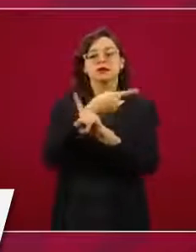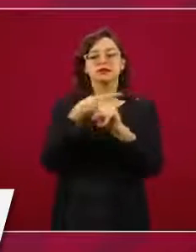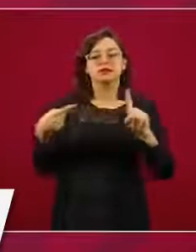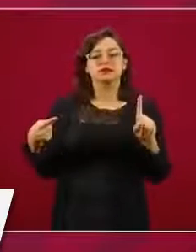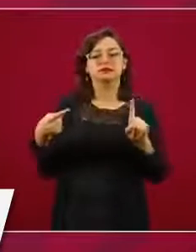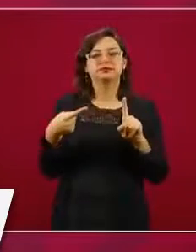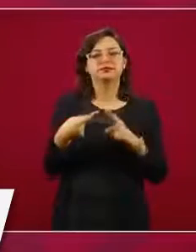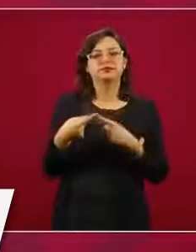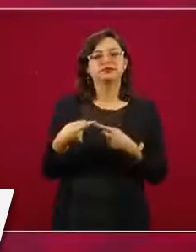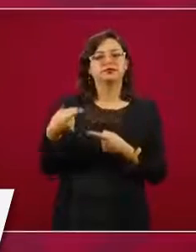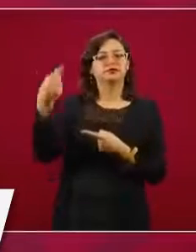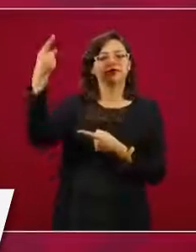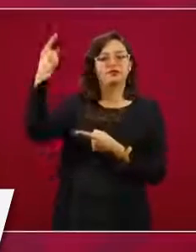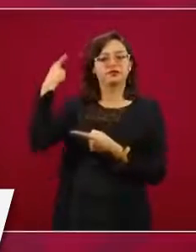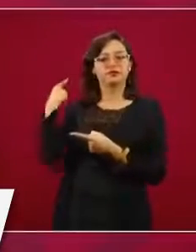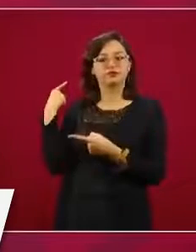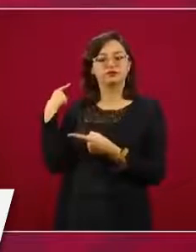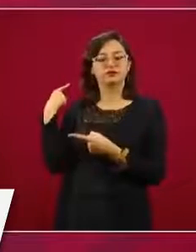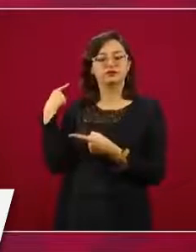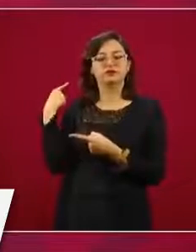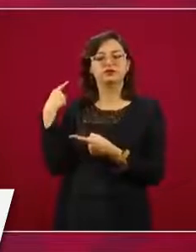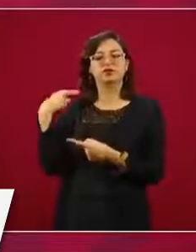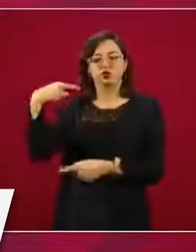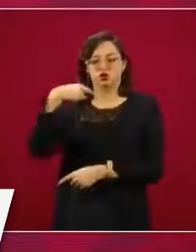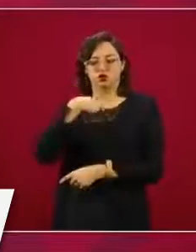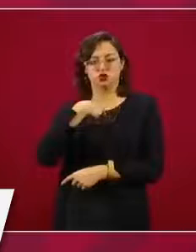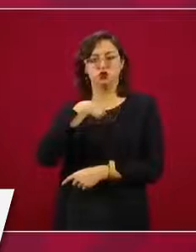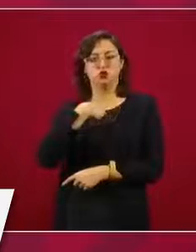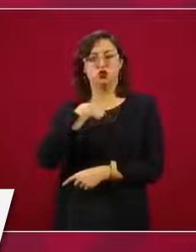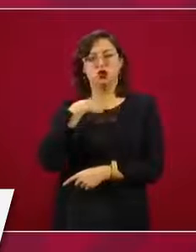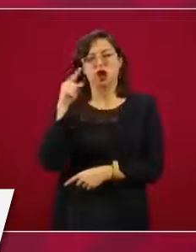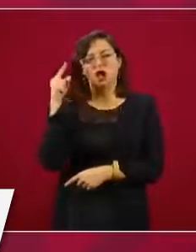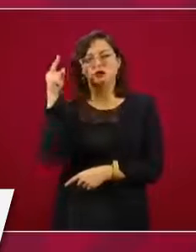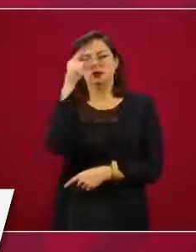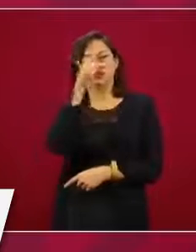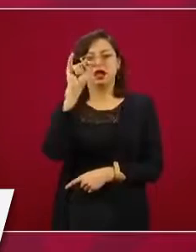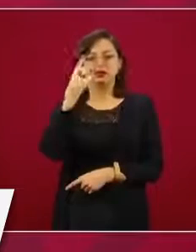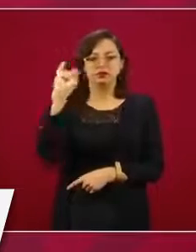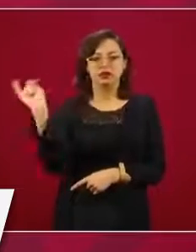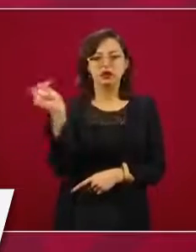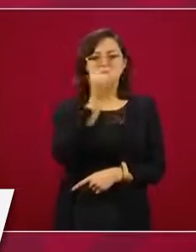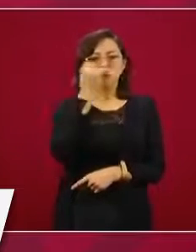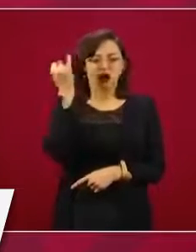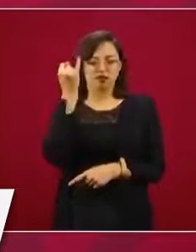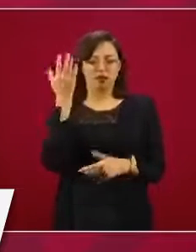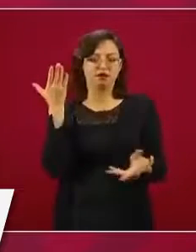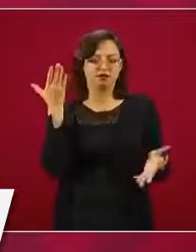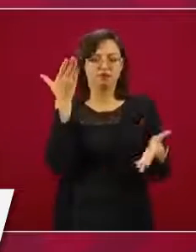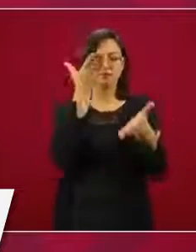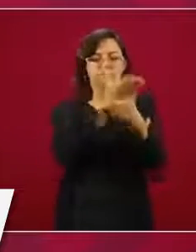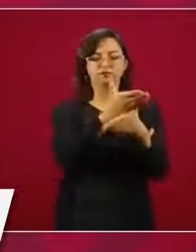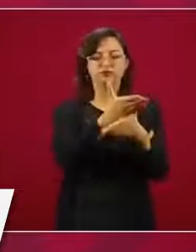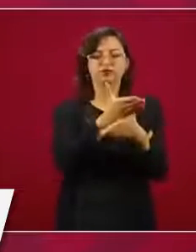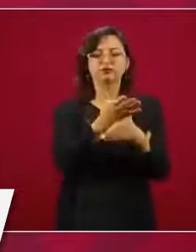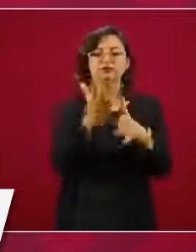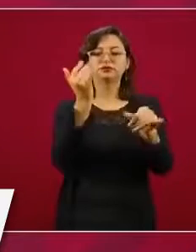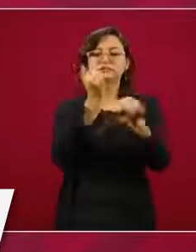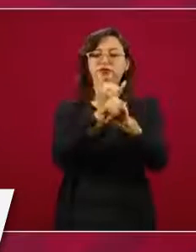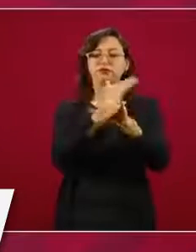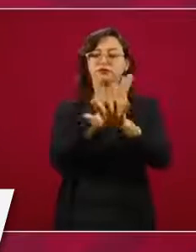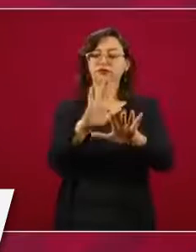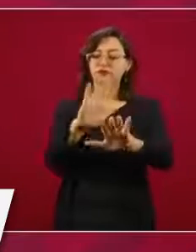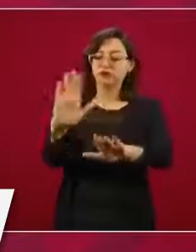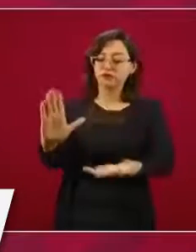estaba en Baja California, en Tijuana, recibí un informe